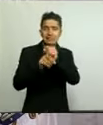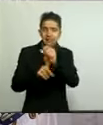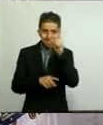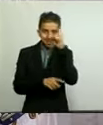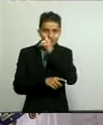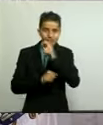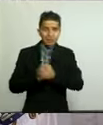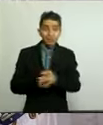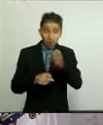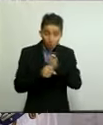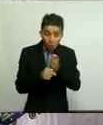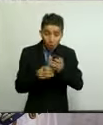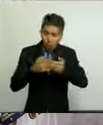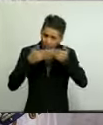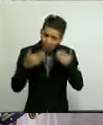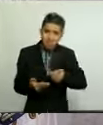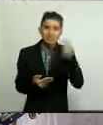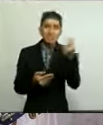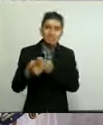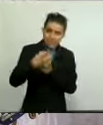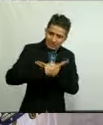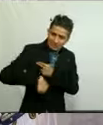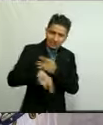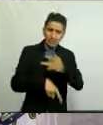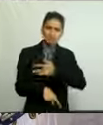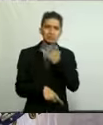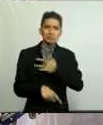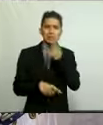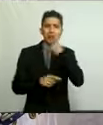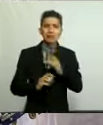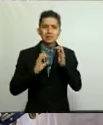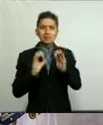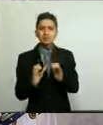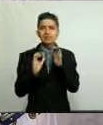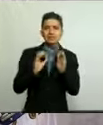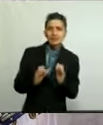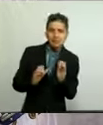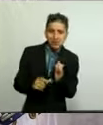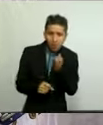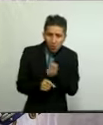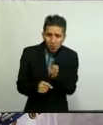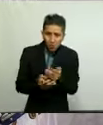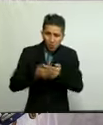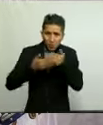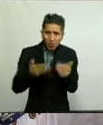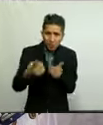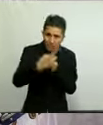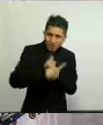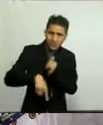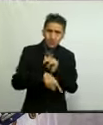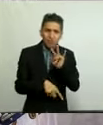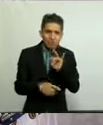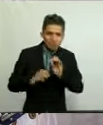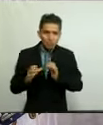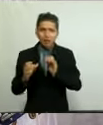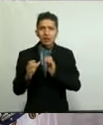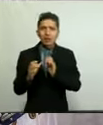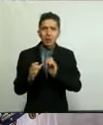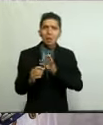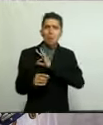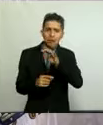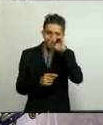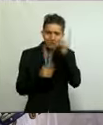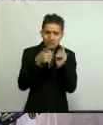Hoy más que nunca pongámonos la camiseta de la prevención. Unidos vamos a evitar muchas muertes y